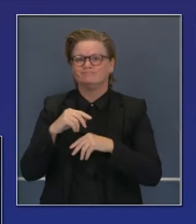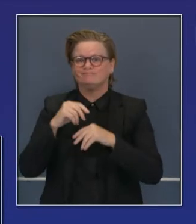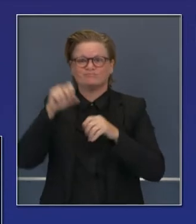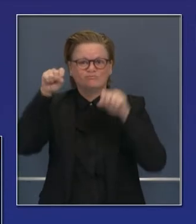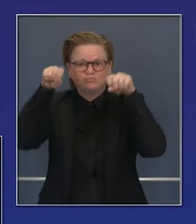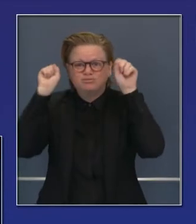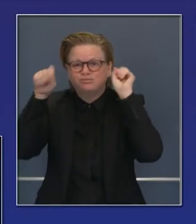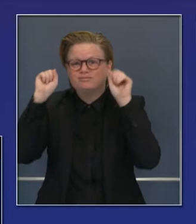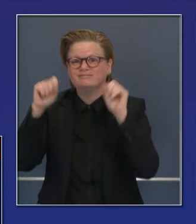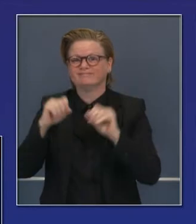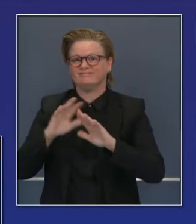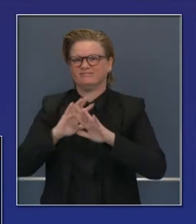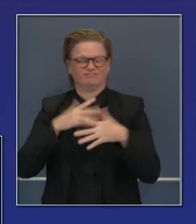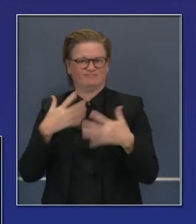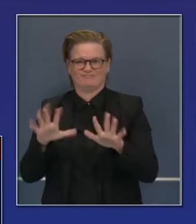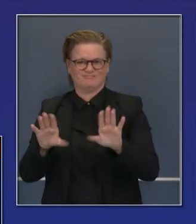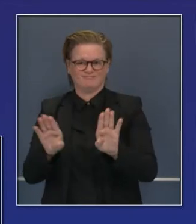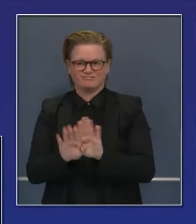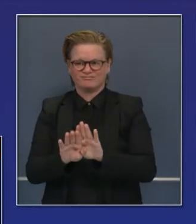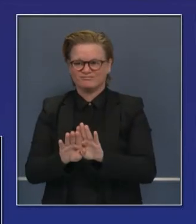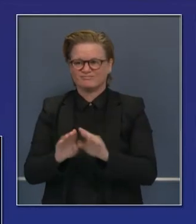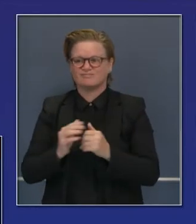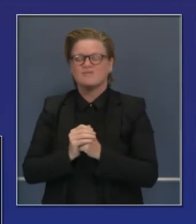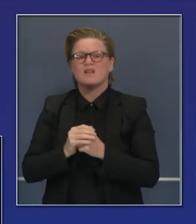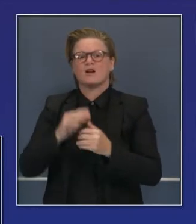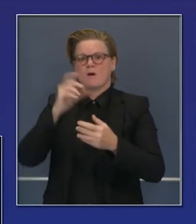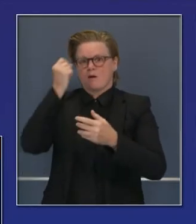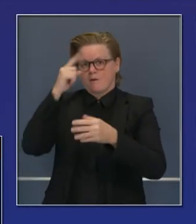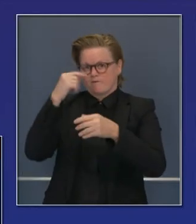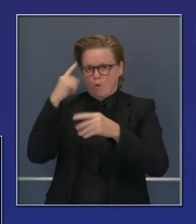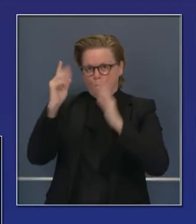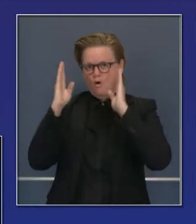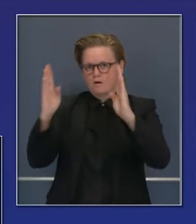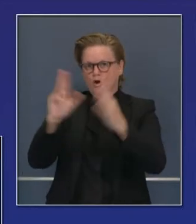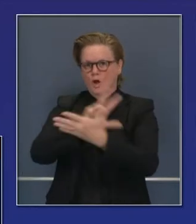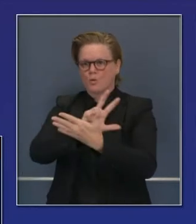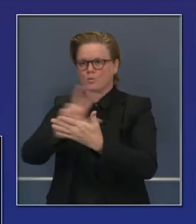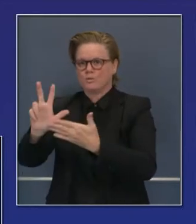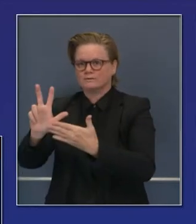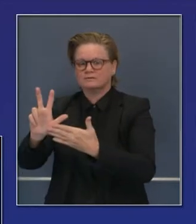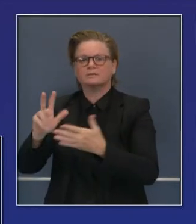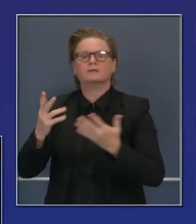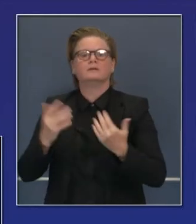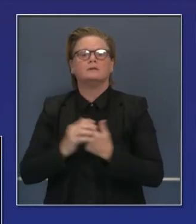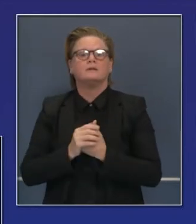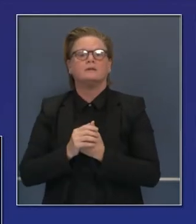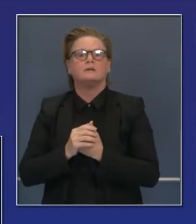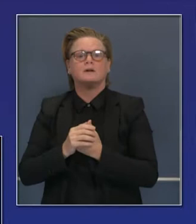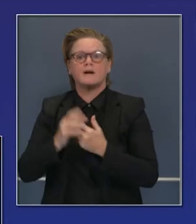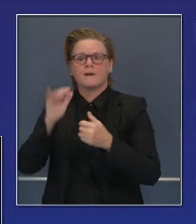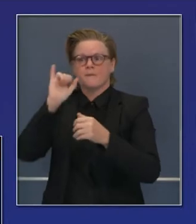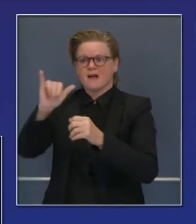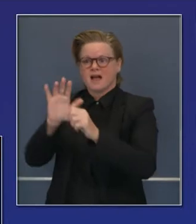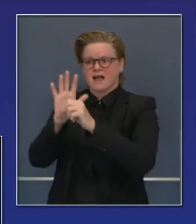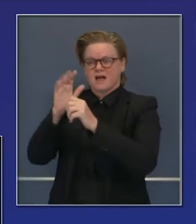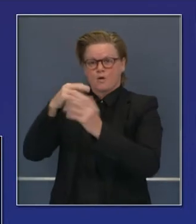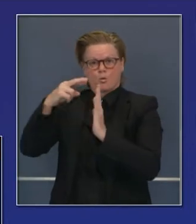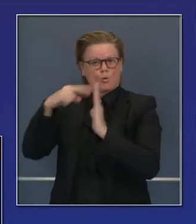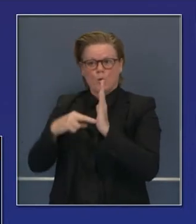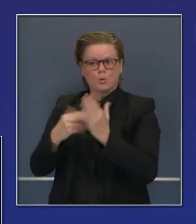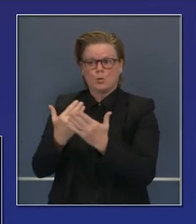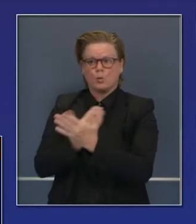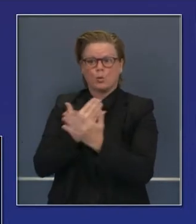cerrados por ese periodo de tres semanas. Esos sectores que seguirán abiertos con este nuevo criterio